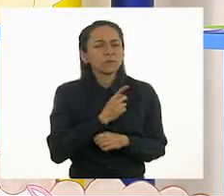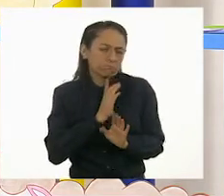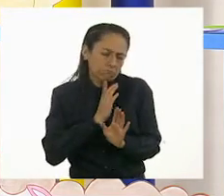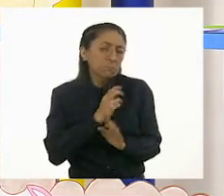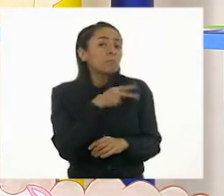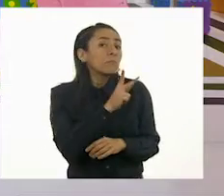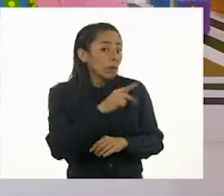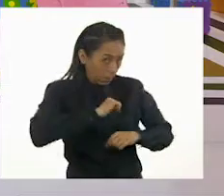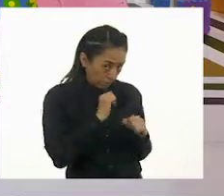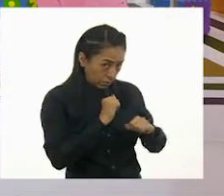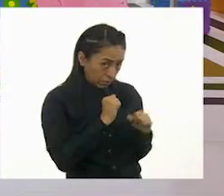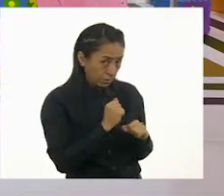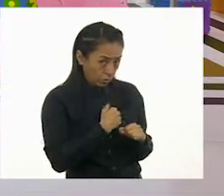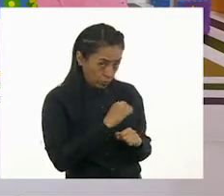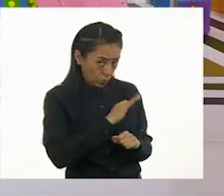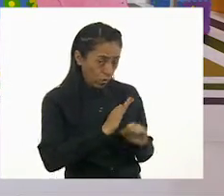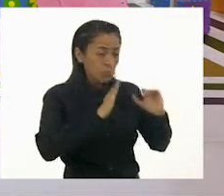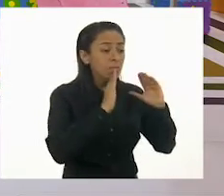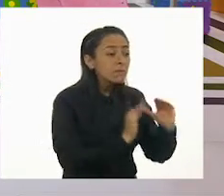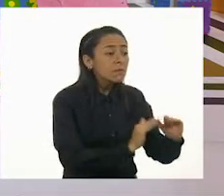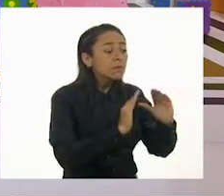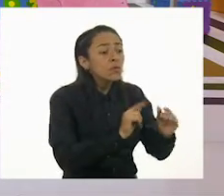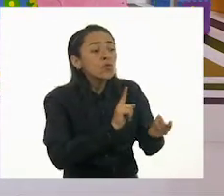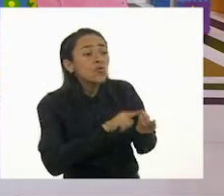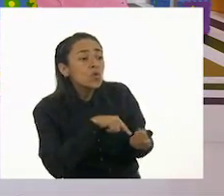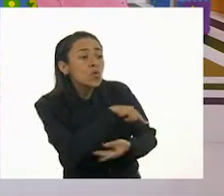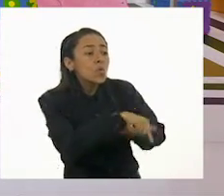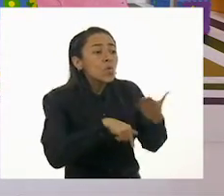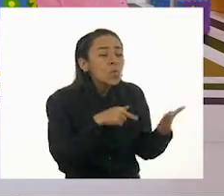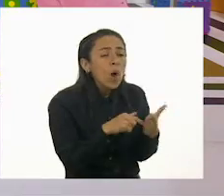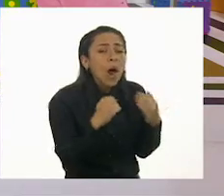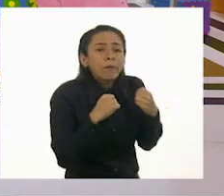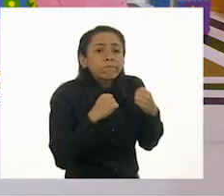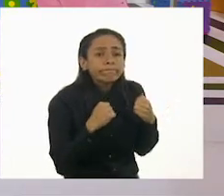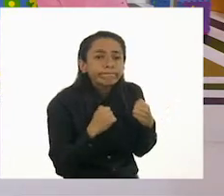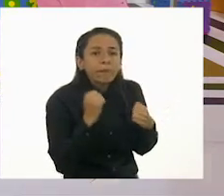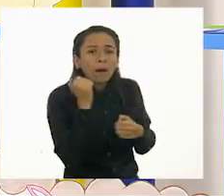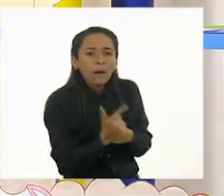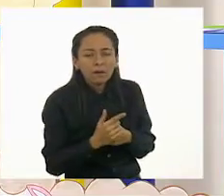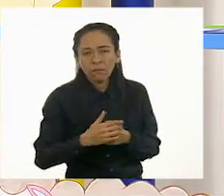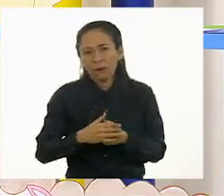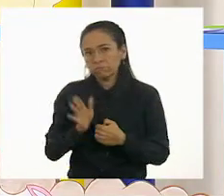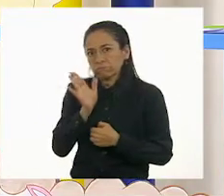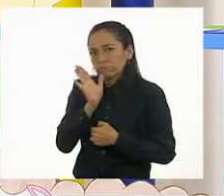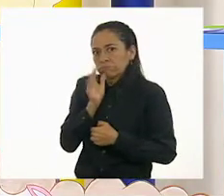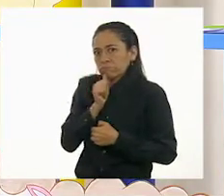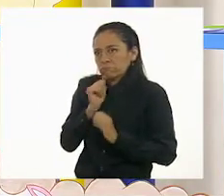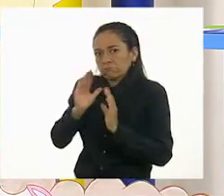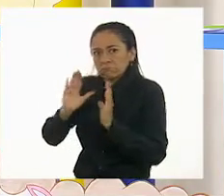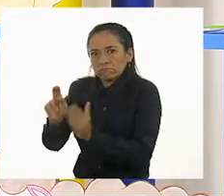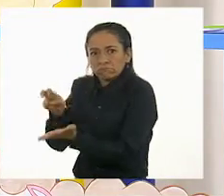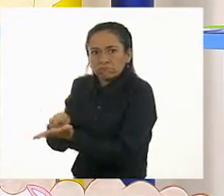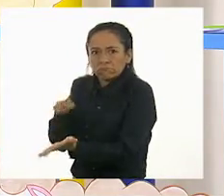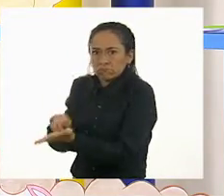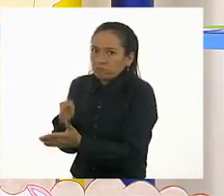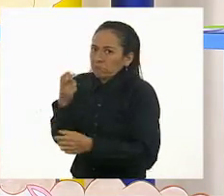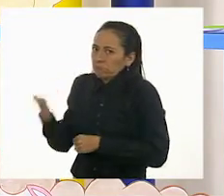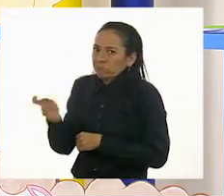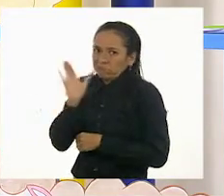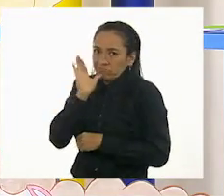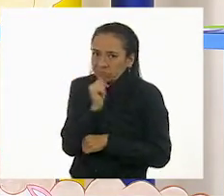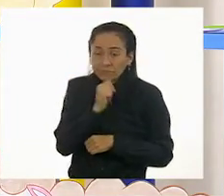necesidades físicas. No, a la gallina no se le puede adiestrar. Por lo tanto, ¿voy a marcar la casilla de